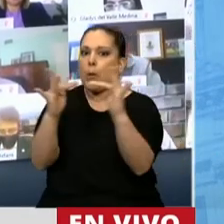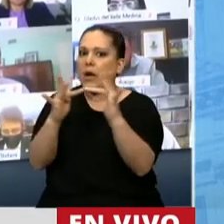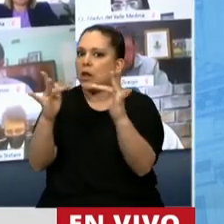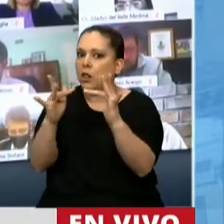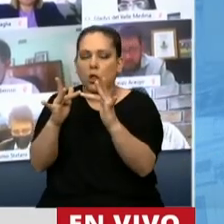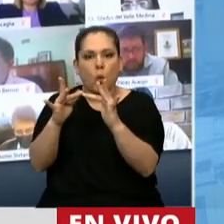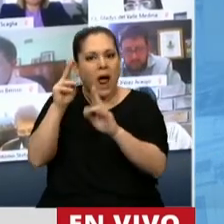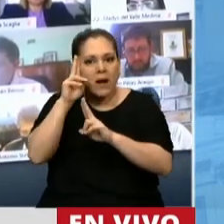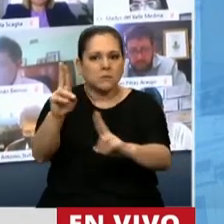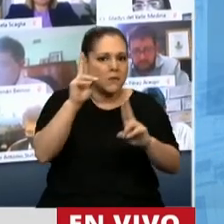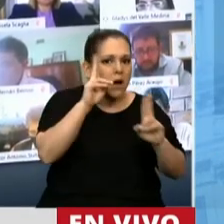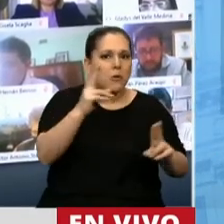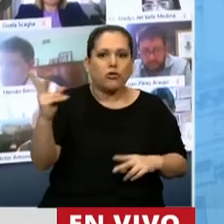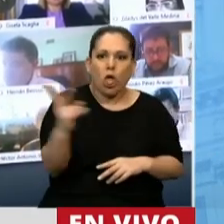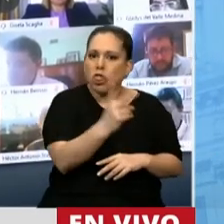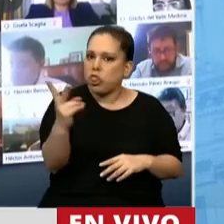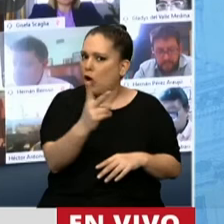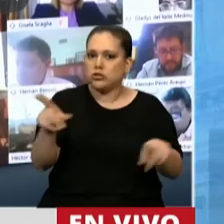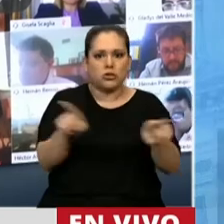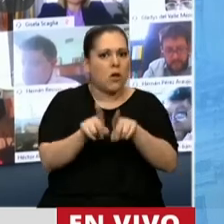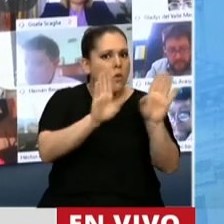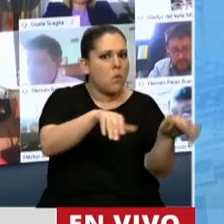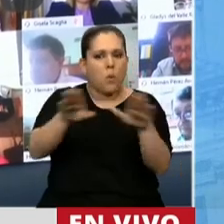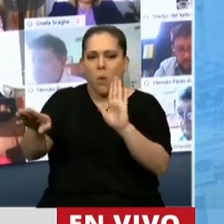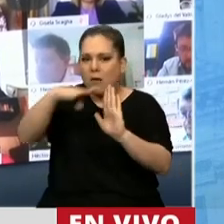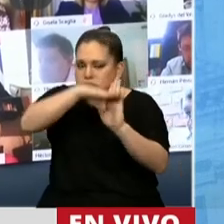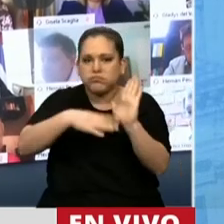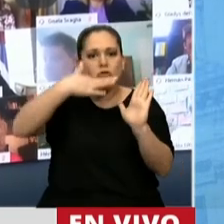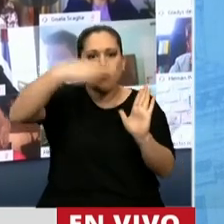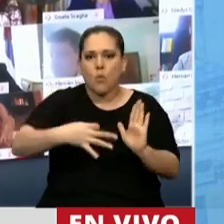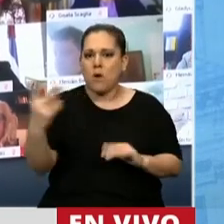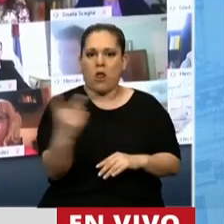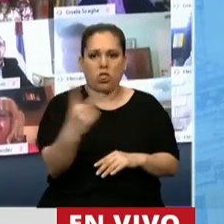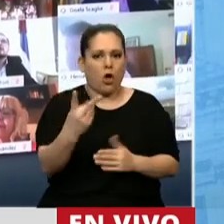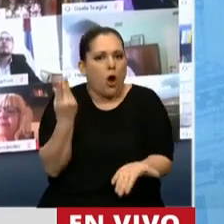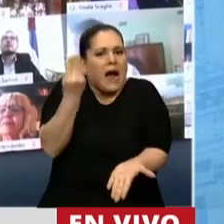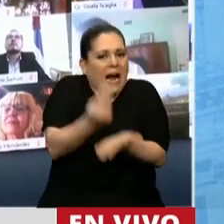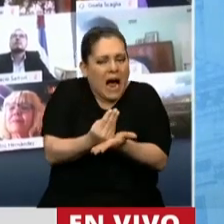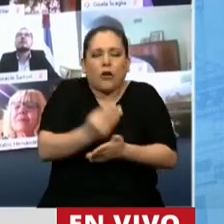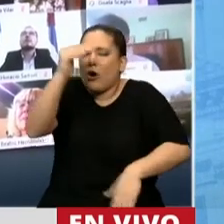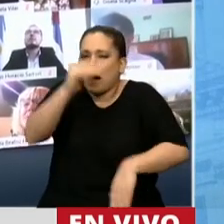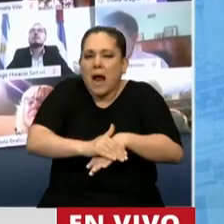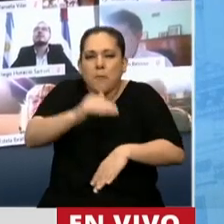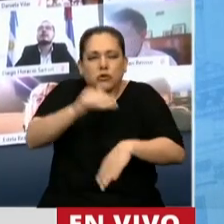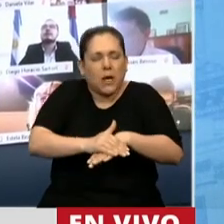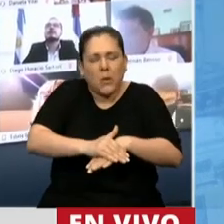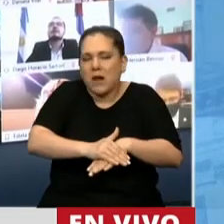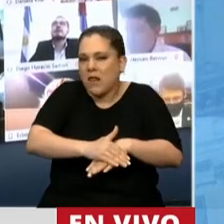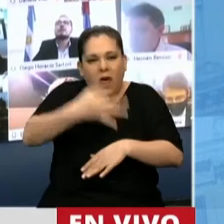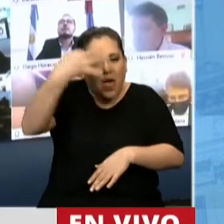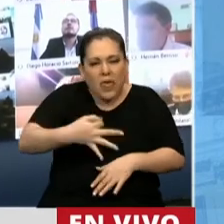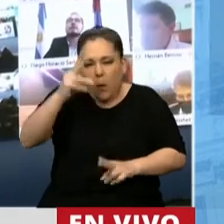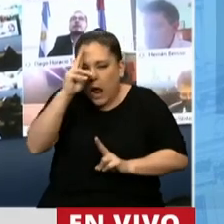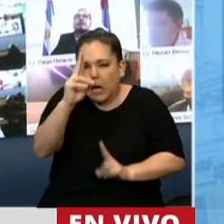remoto durante la vigencia de la modalidad mixta, ejerciendo el cargo con la máxima responsabilidad y el debido